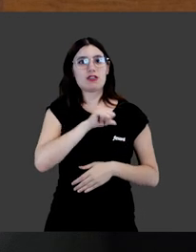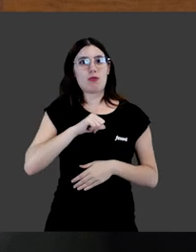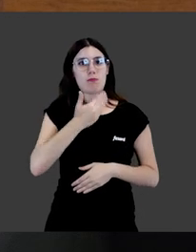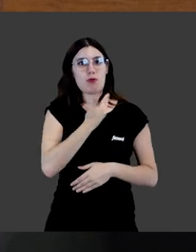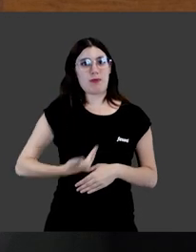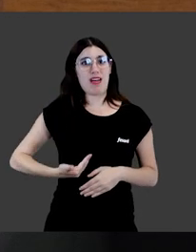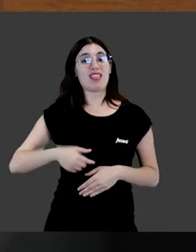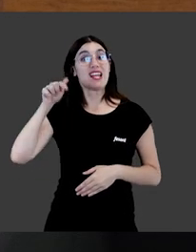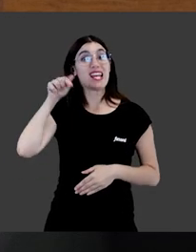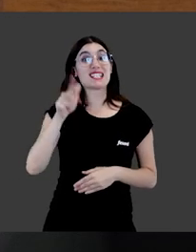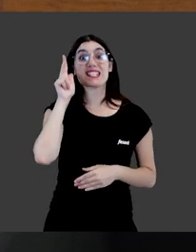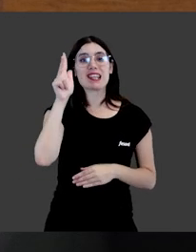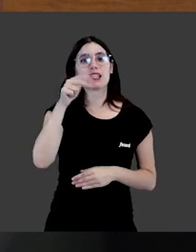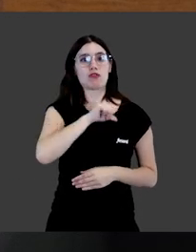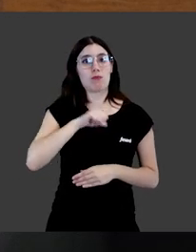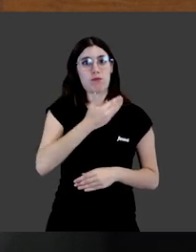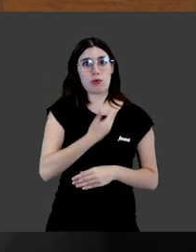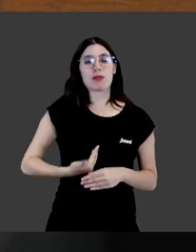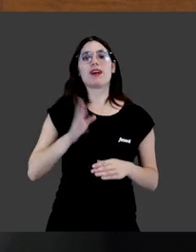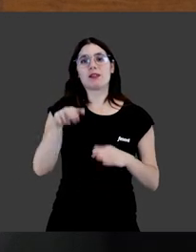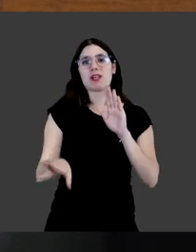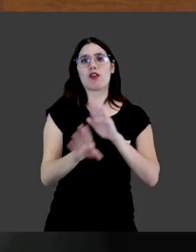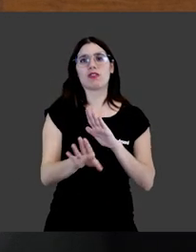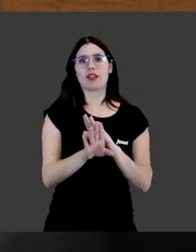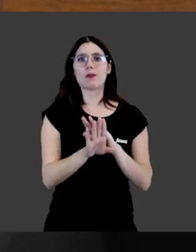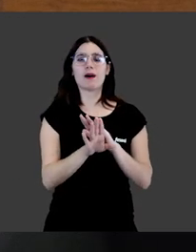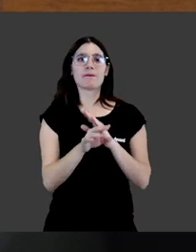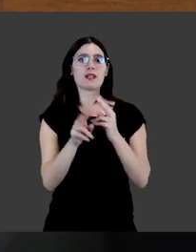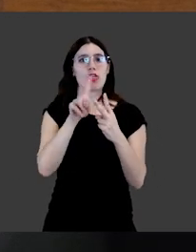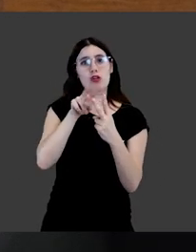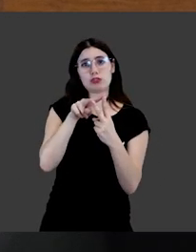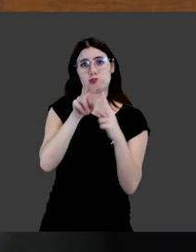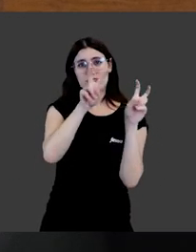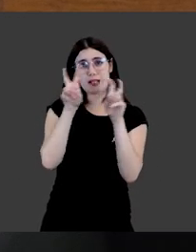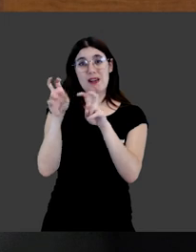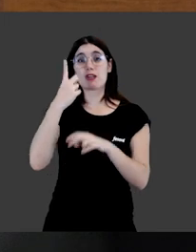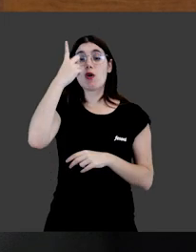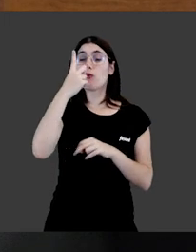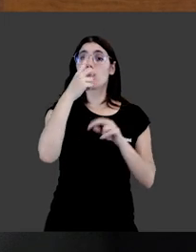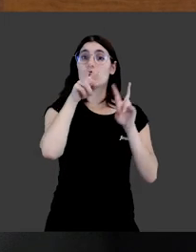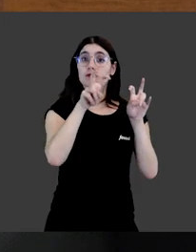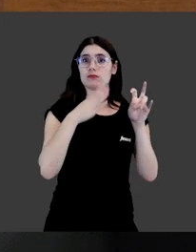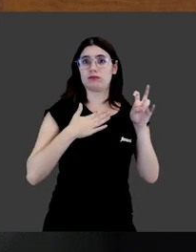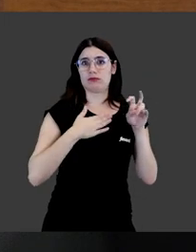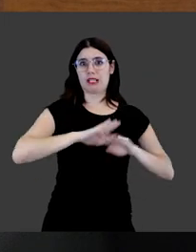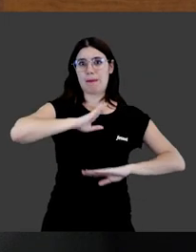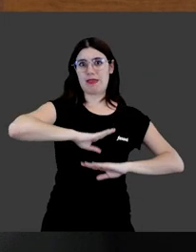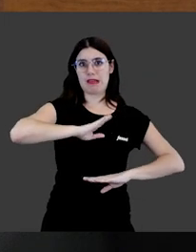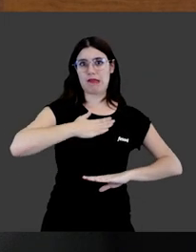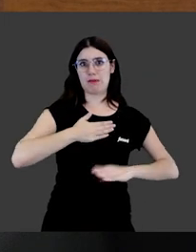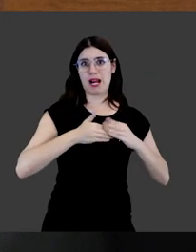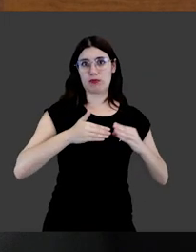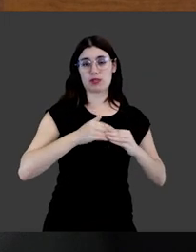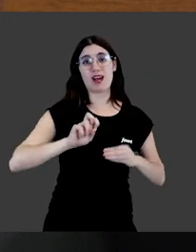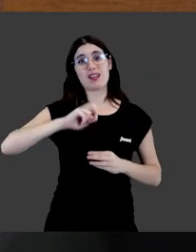de propiedad. Este derecho de propiedad igualmente se va a seguir constando de, digamos, dos planos. Por un lado, las facultades del propietario